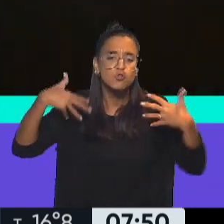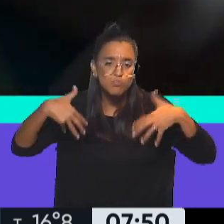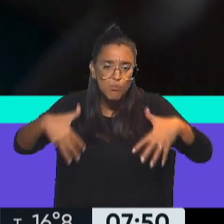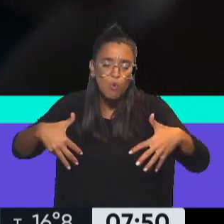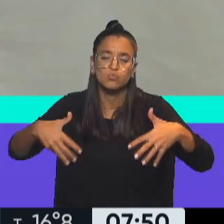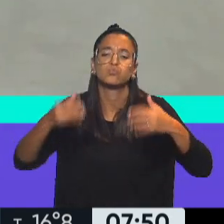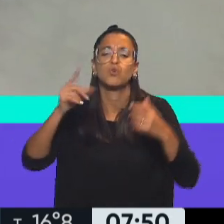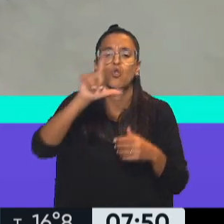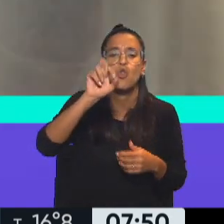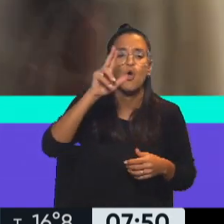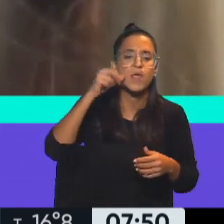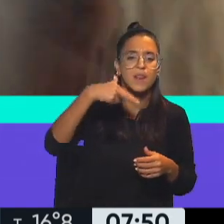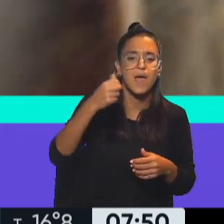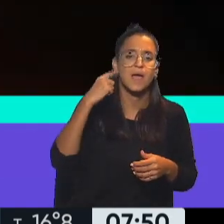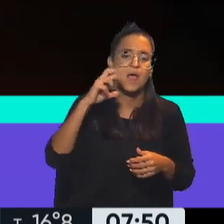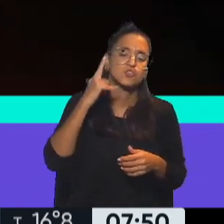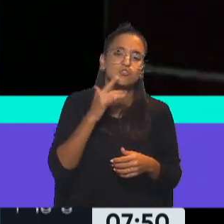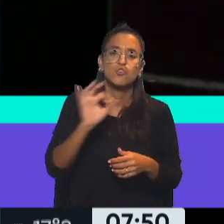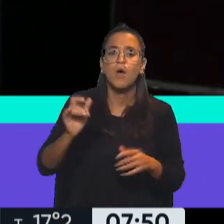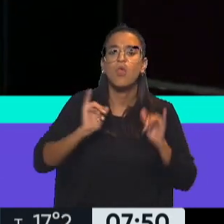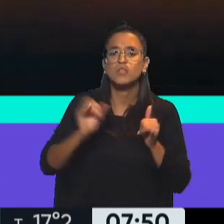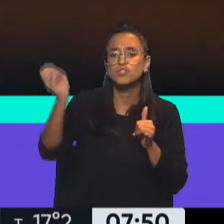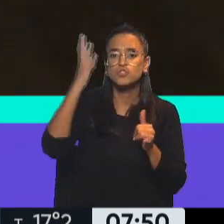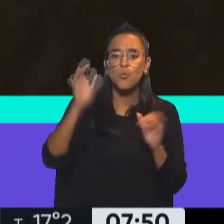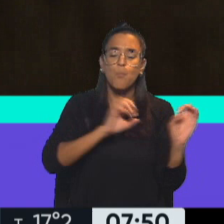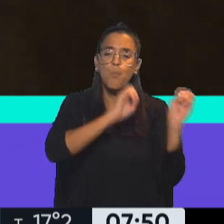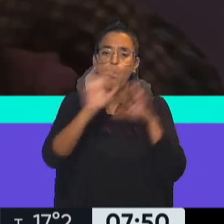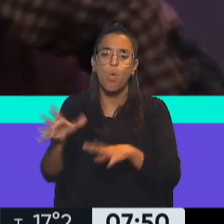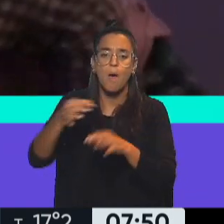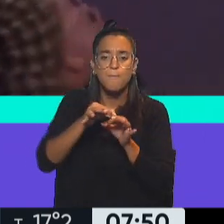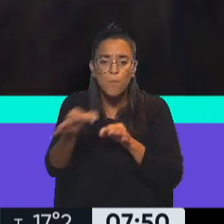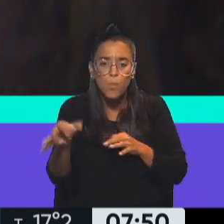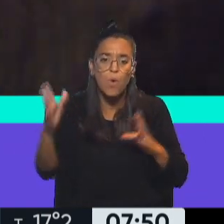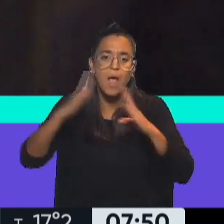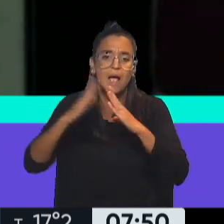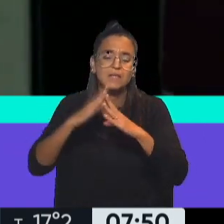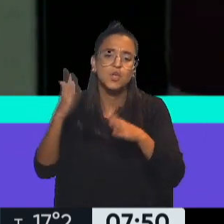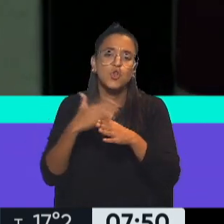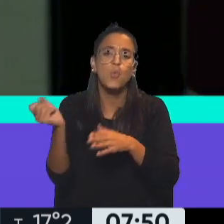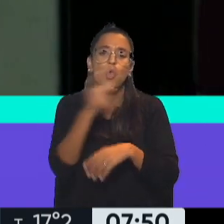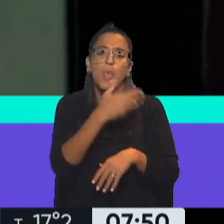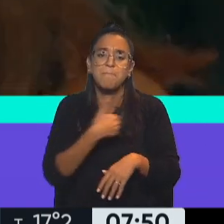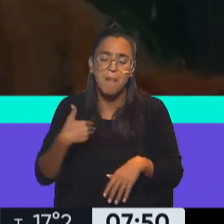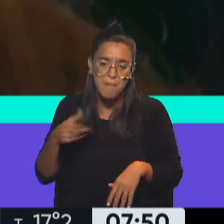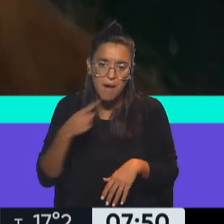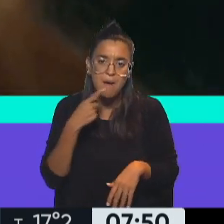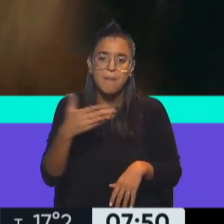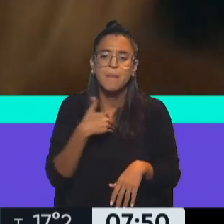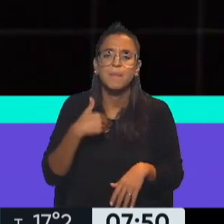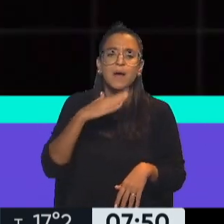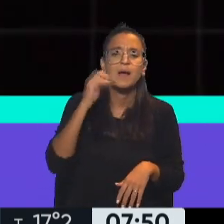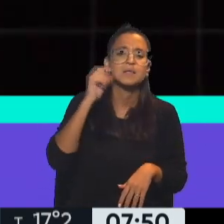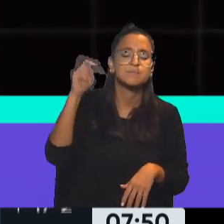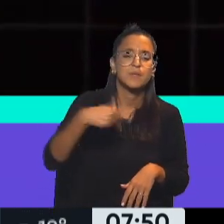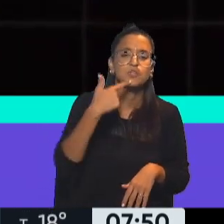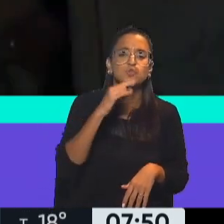con Lorena Grasso, ella es Sol, una adolescente que se muda a un pueblo, a la casa del novio de su mamá. La madre está interpretada por Jazmín